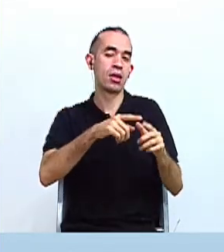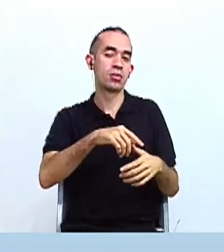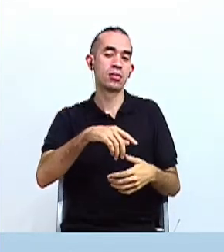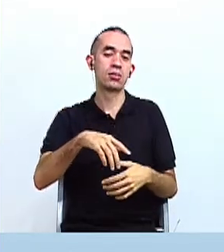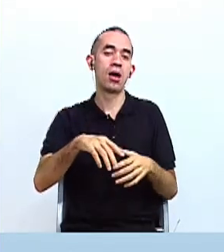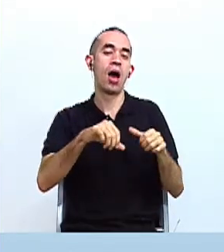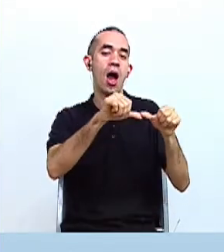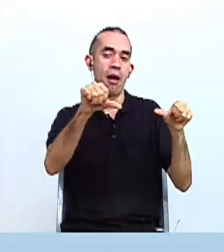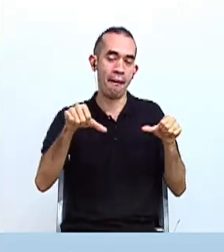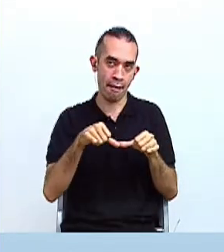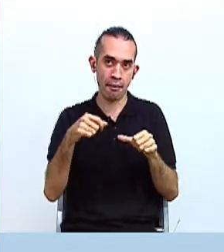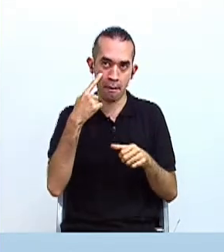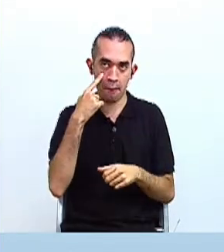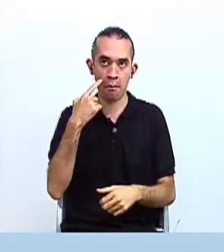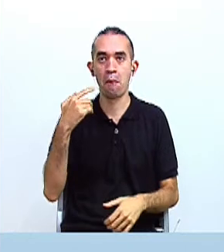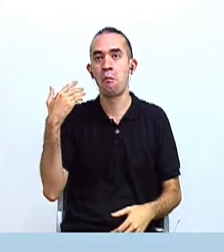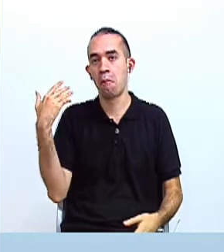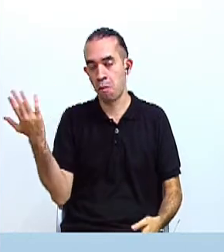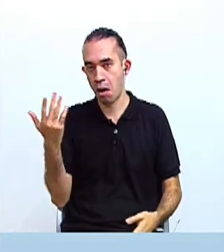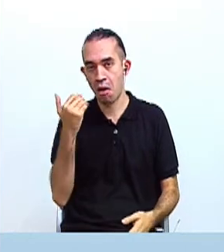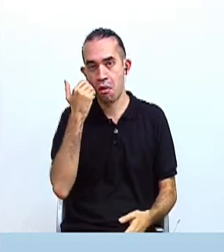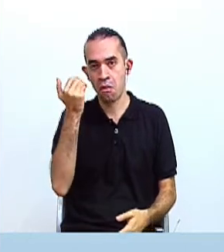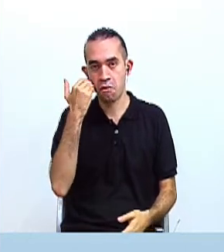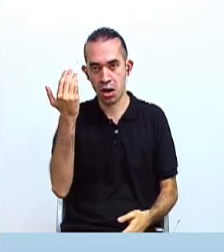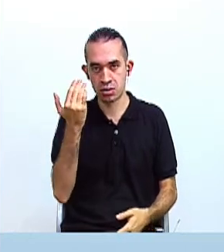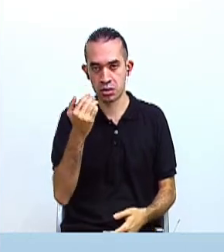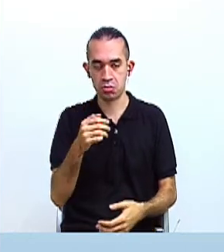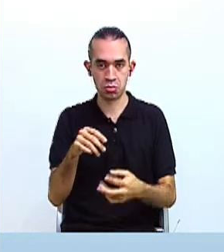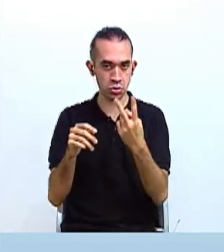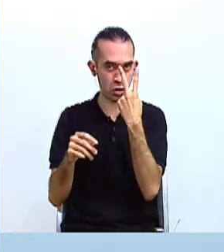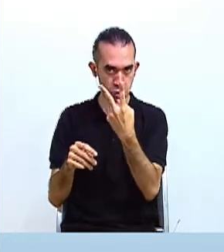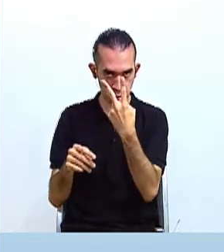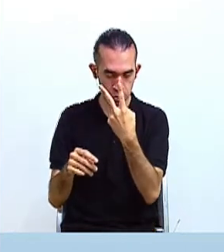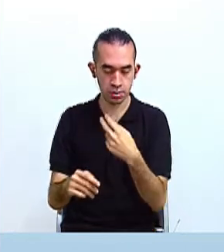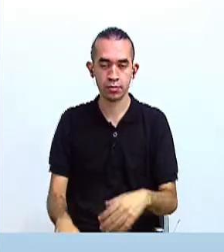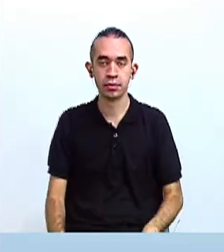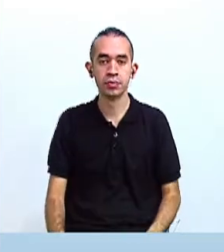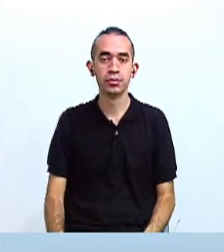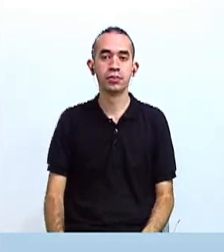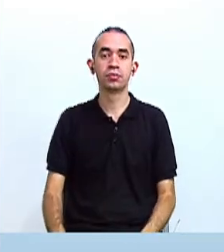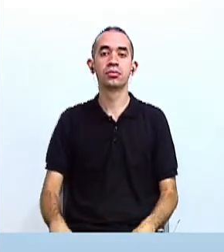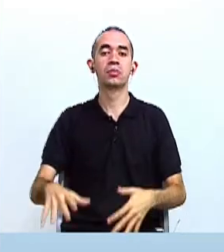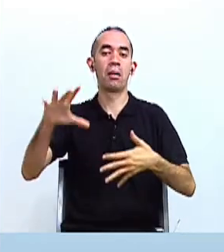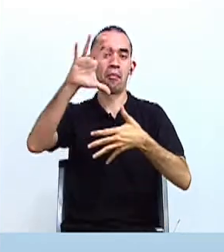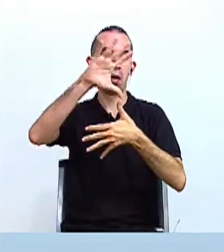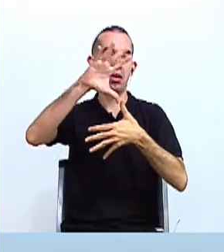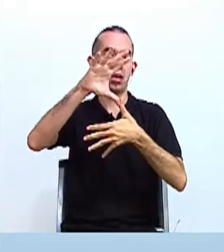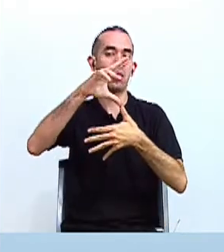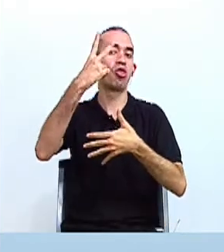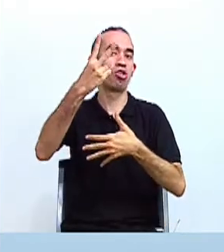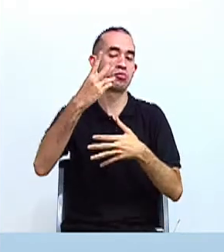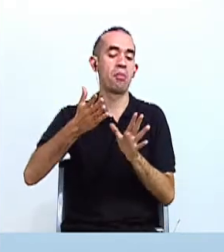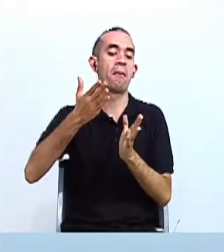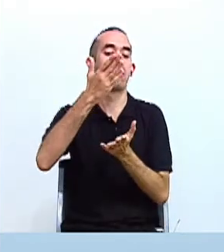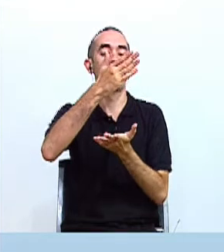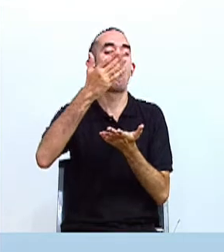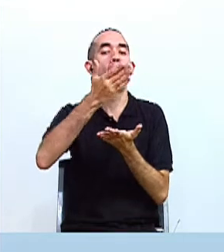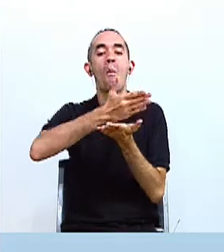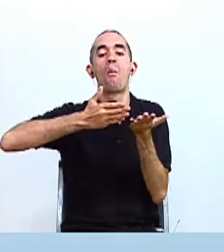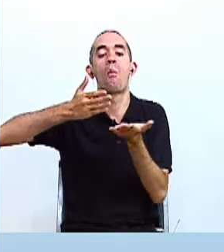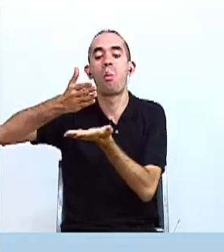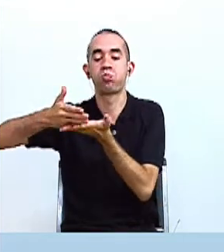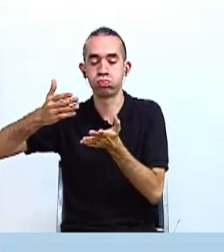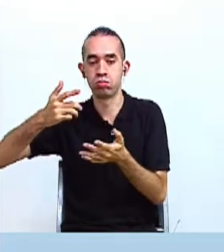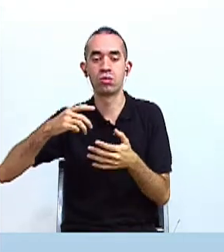esquema podemos reconocer fácilmente dos áreas de influencia en el continente americano que afectaron sensiblemente a los